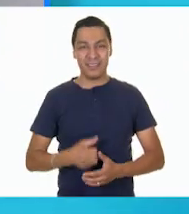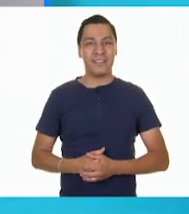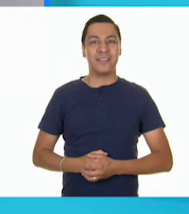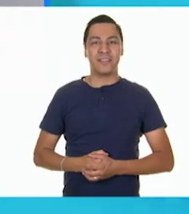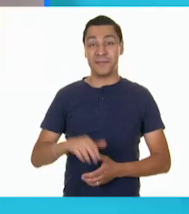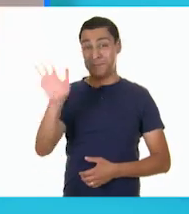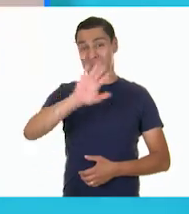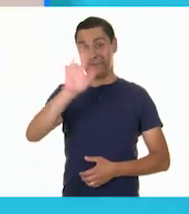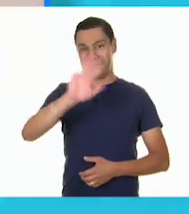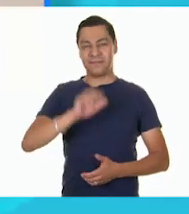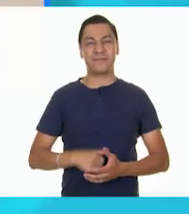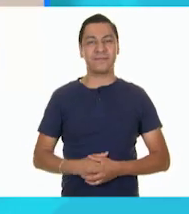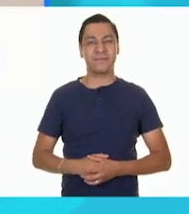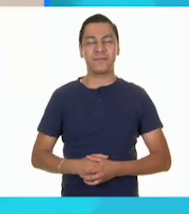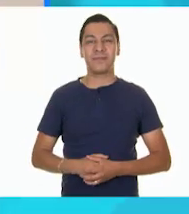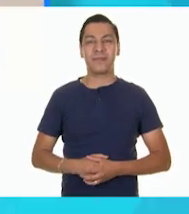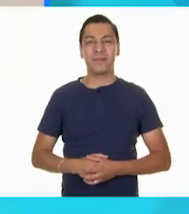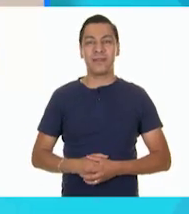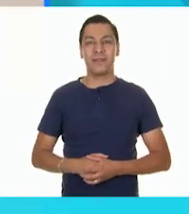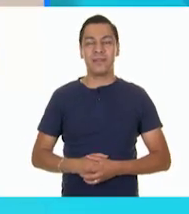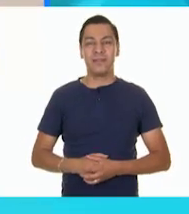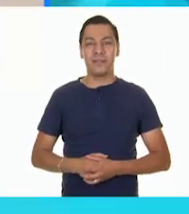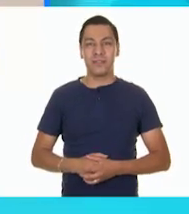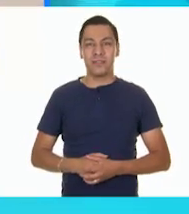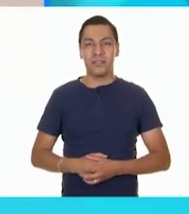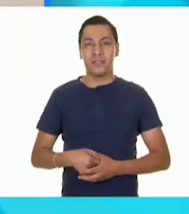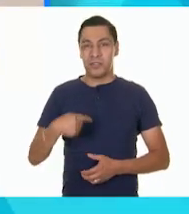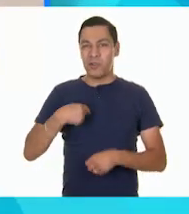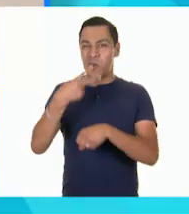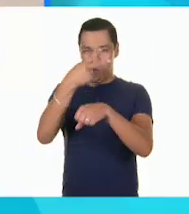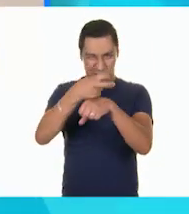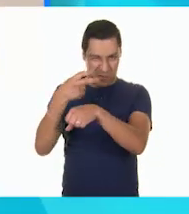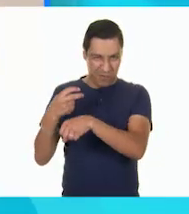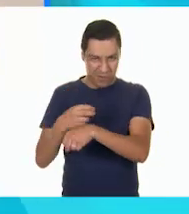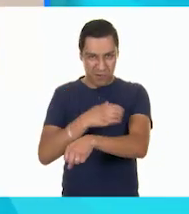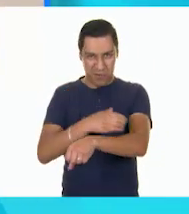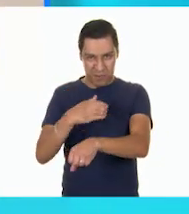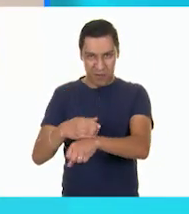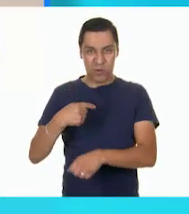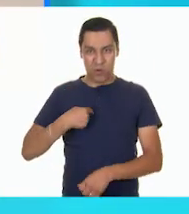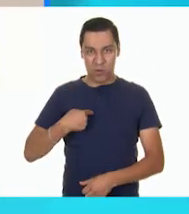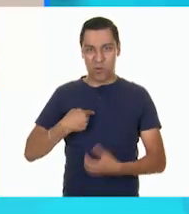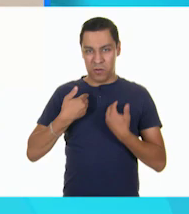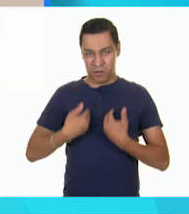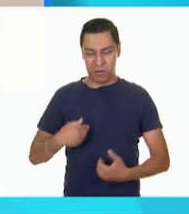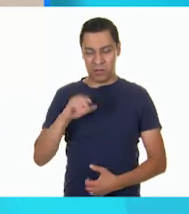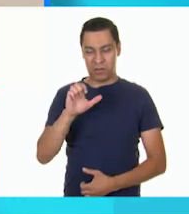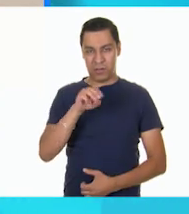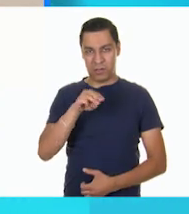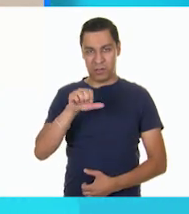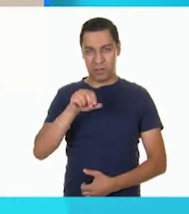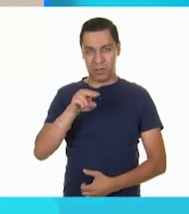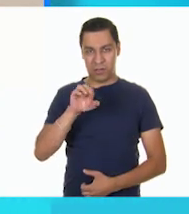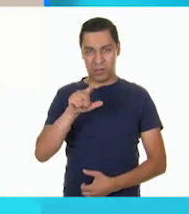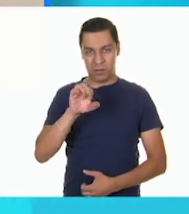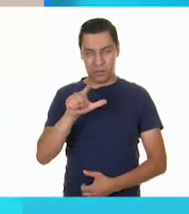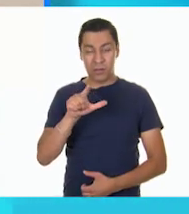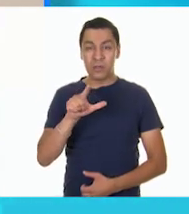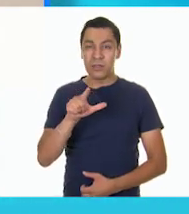Adiós. Hola, compañeros de segundo raro. Yo me llamo Emanuel y vivo en